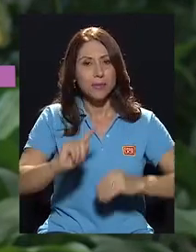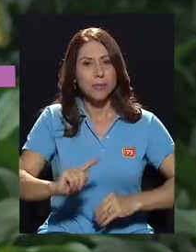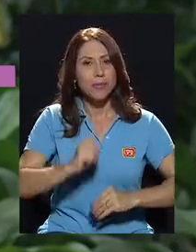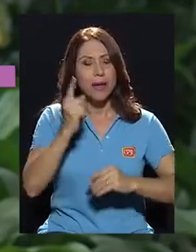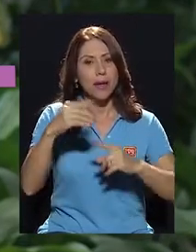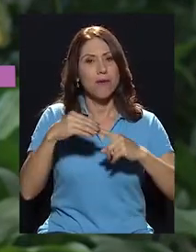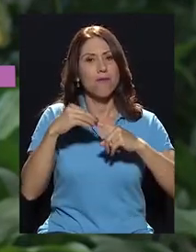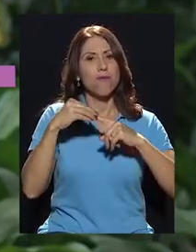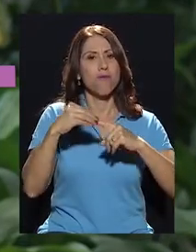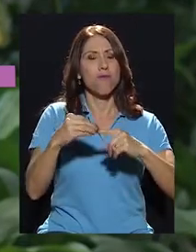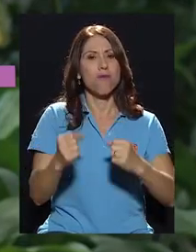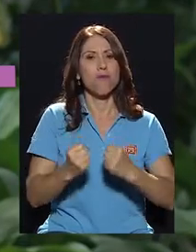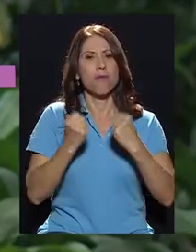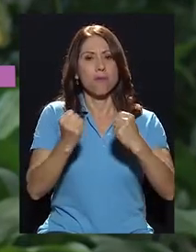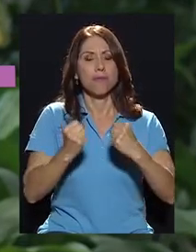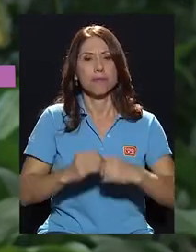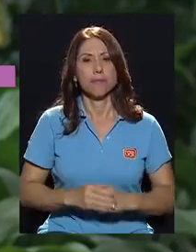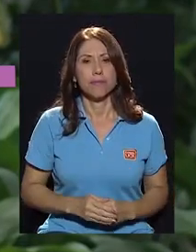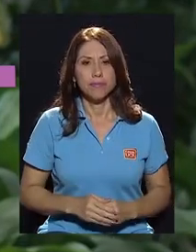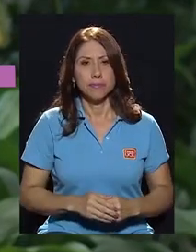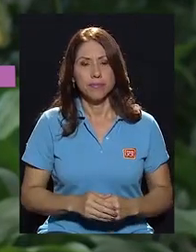fundamental y fuerte,